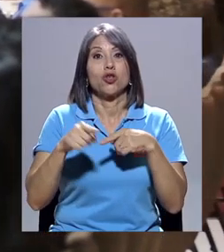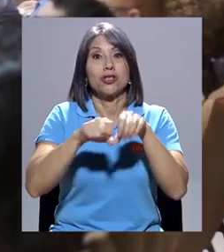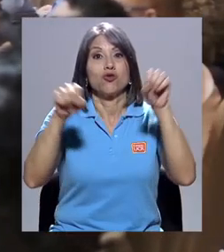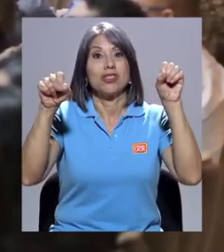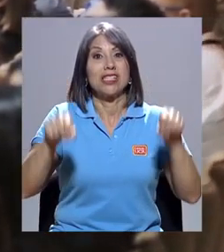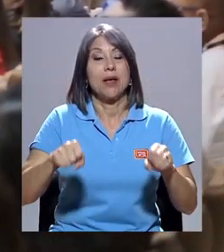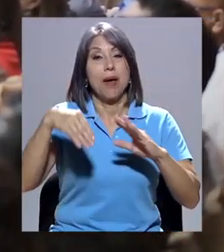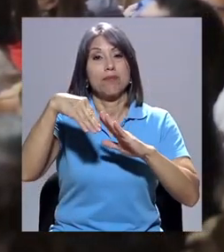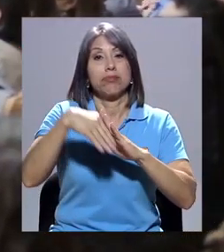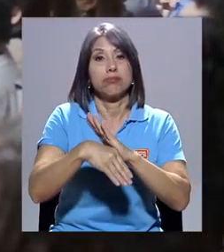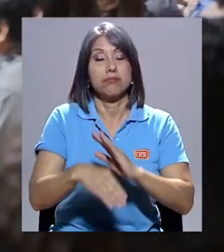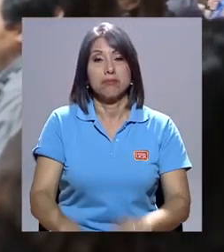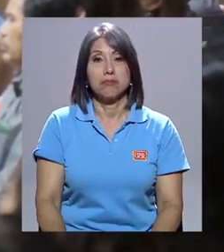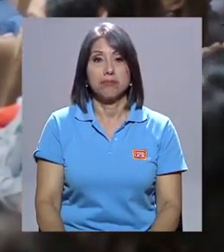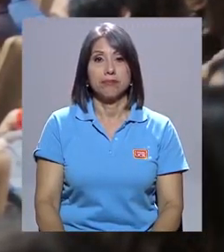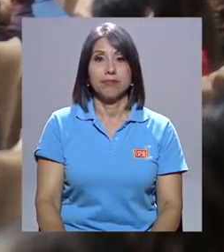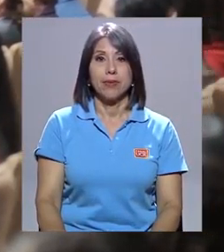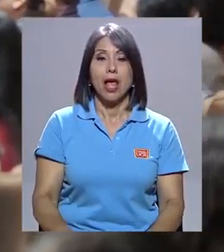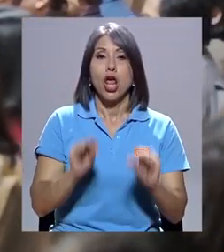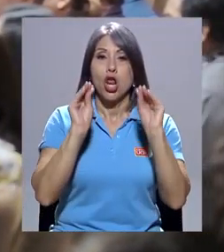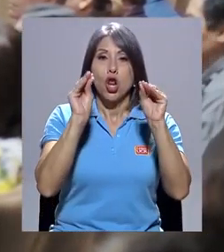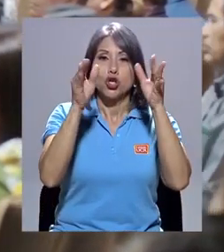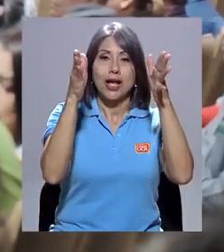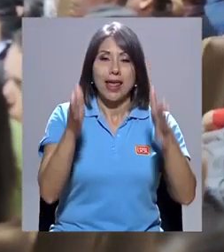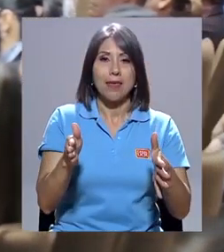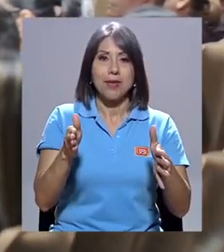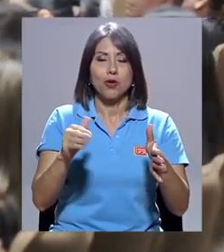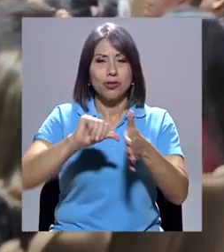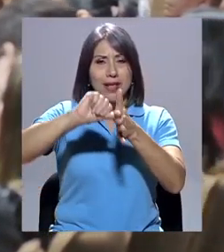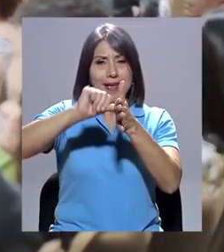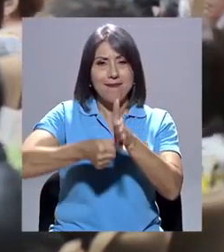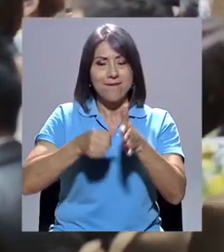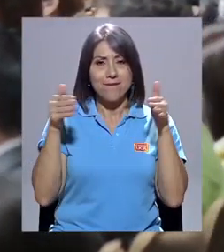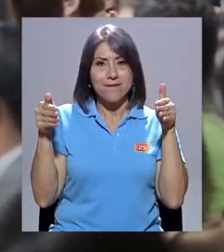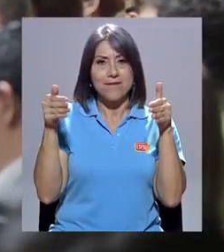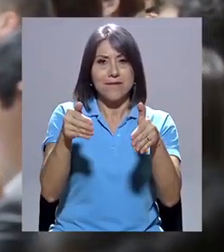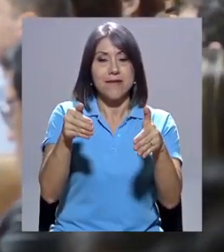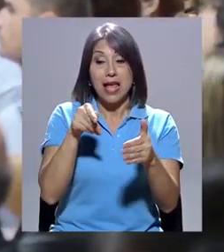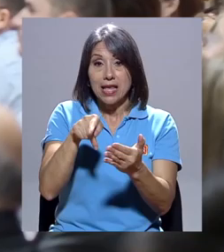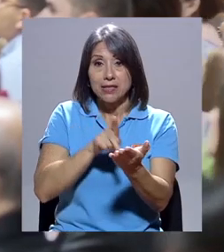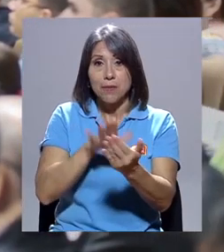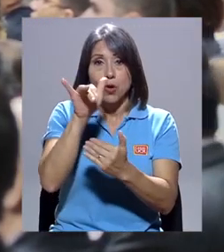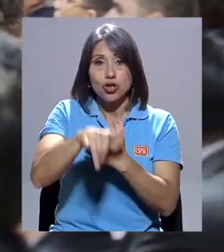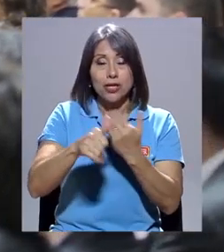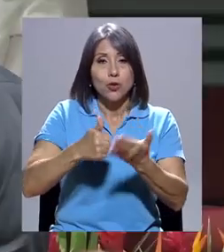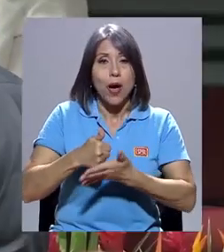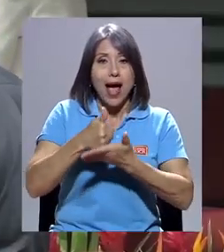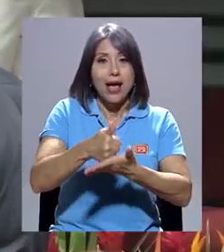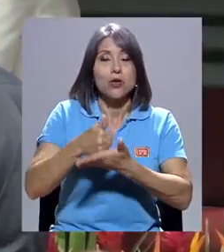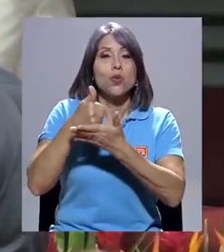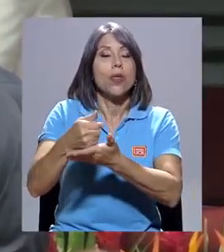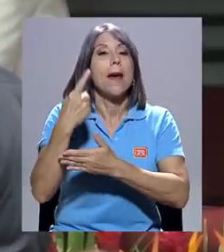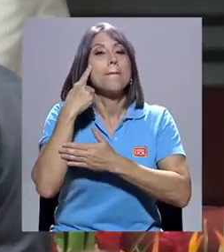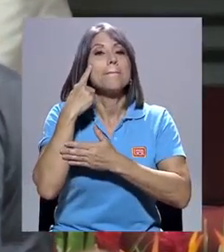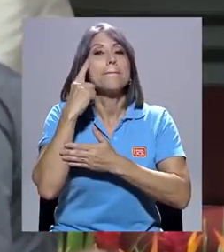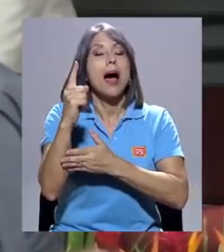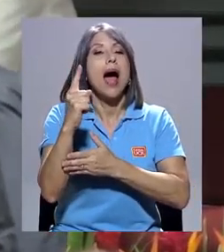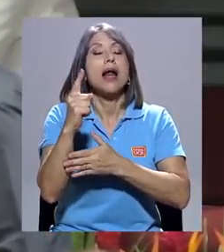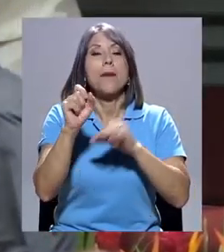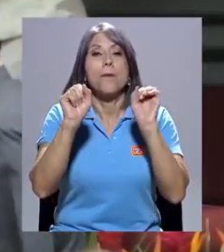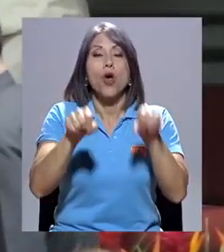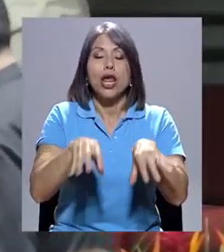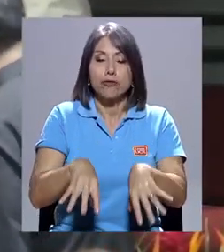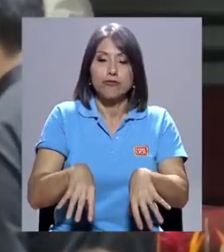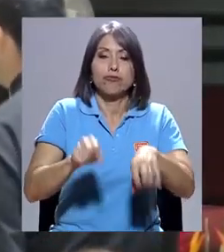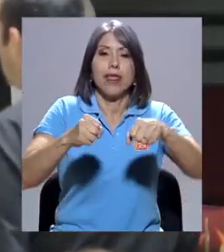deterioro. Los académicos enfatizaron en que el proyecto ayudaría a superar algunos de los desafíos que